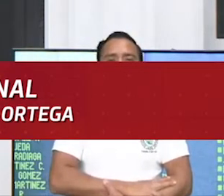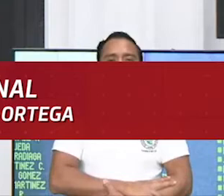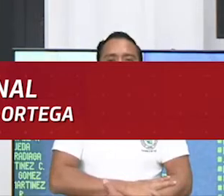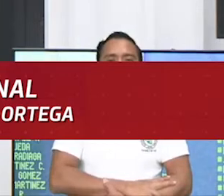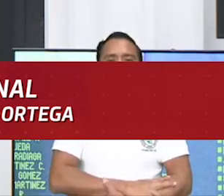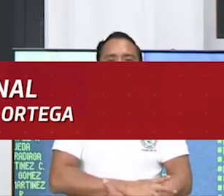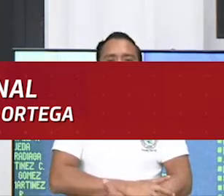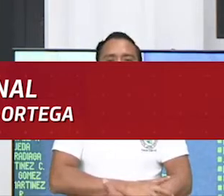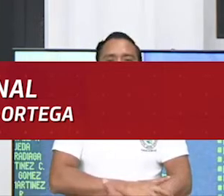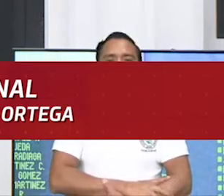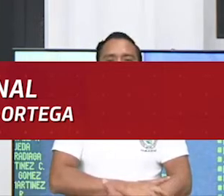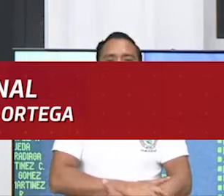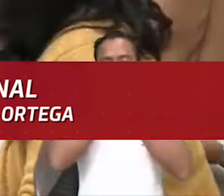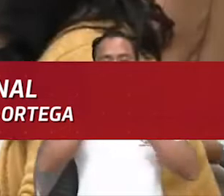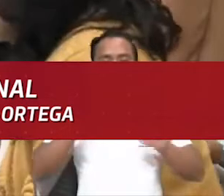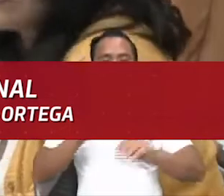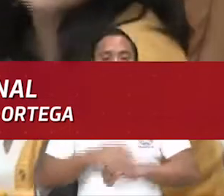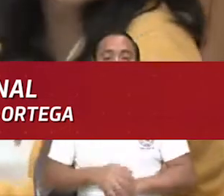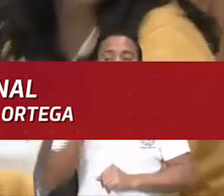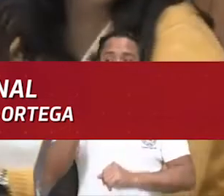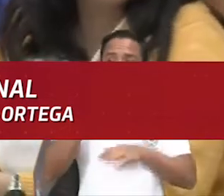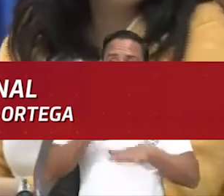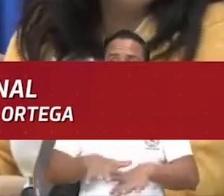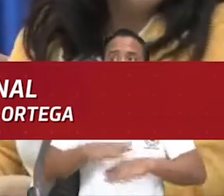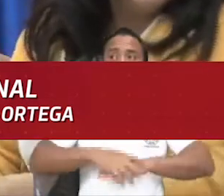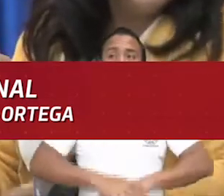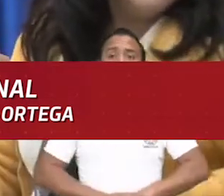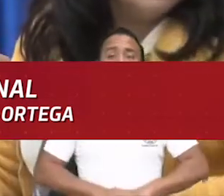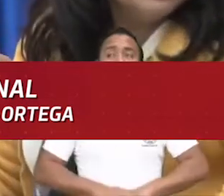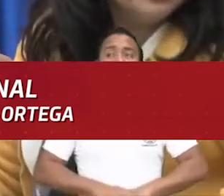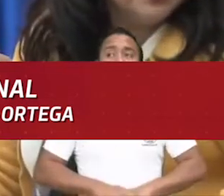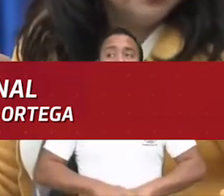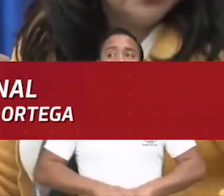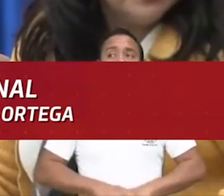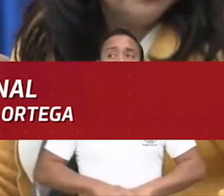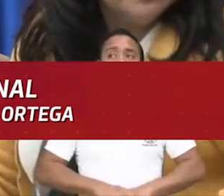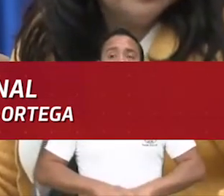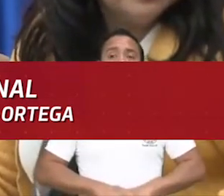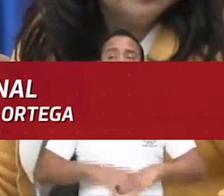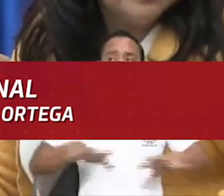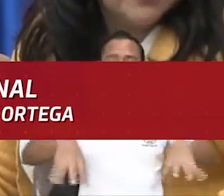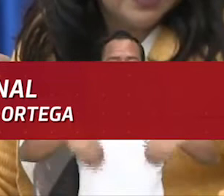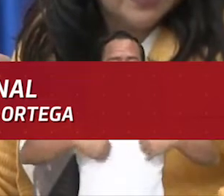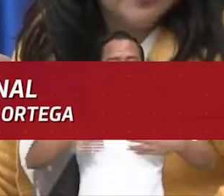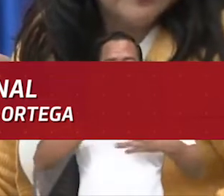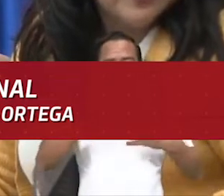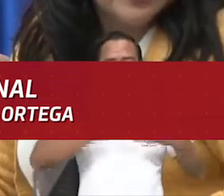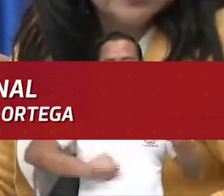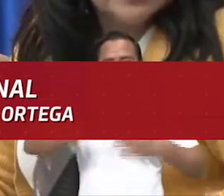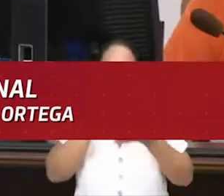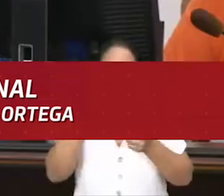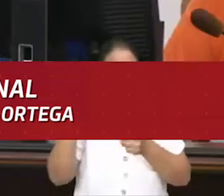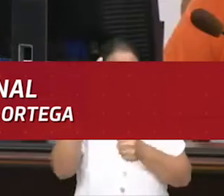Federaciones y Confederaciones Empresariales del Ministerio de Fomento, Industria y Comercio, MIFIT.